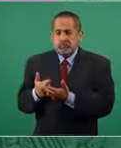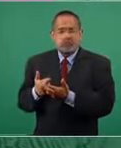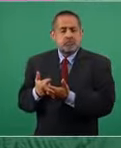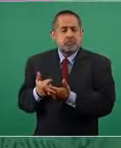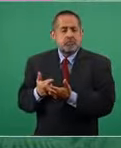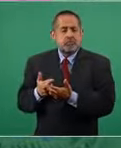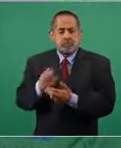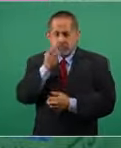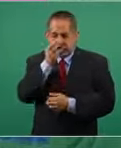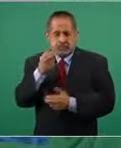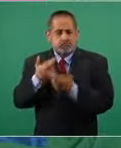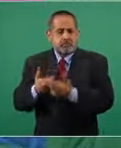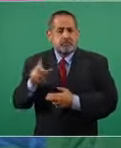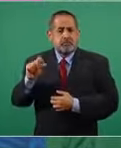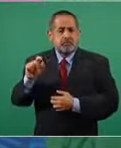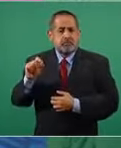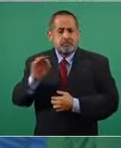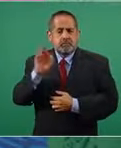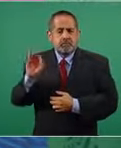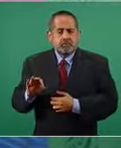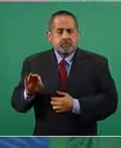tenemos el 20 por ciento